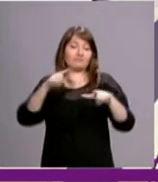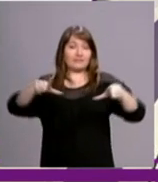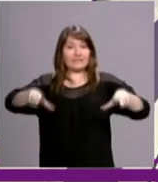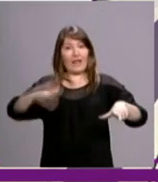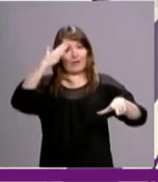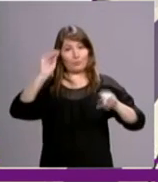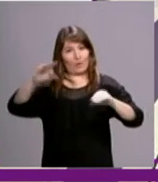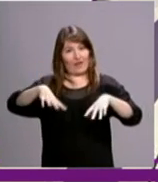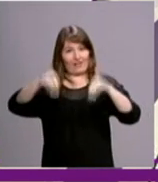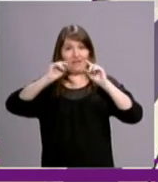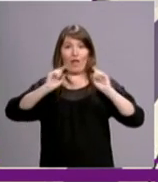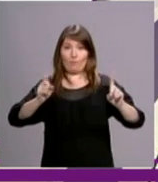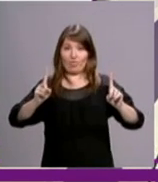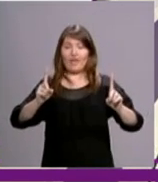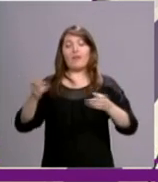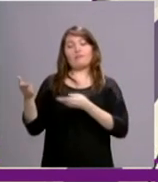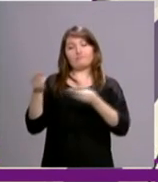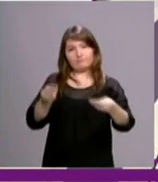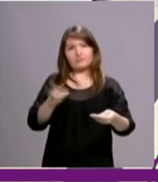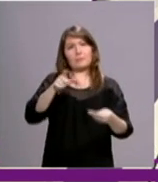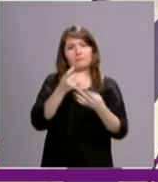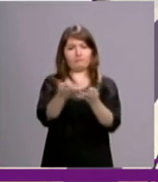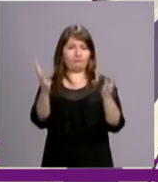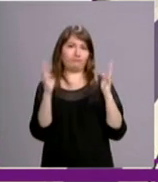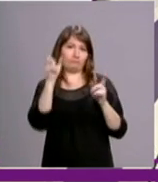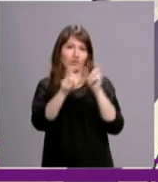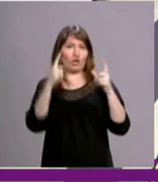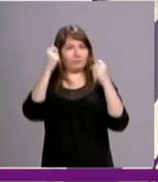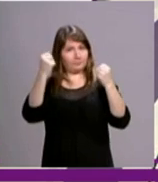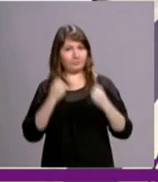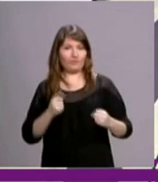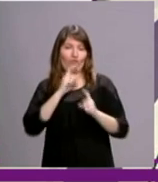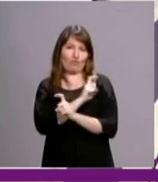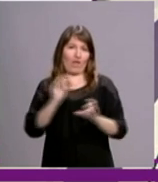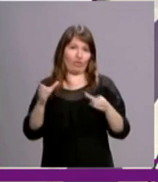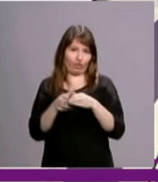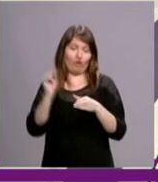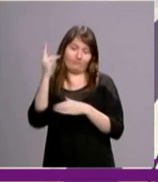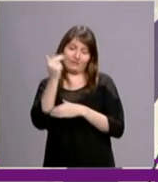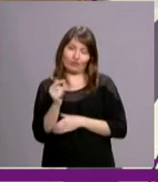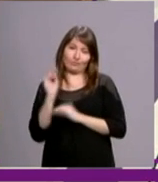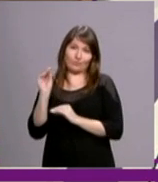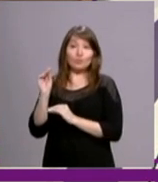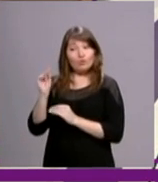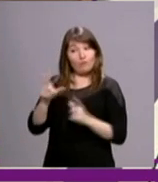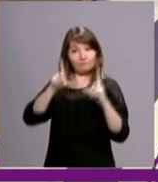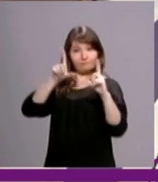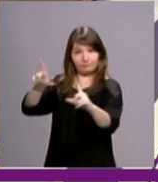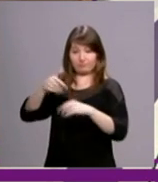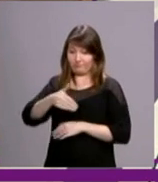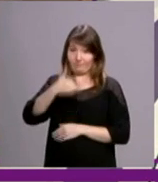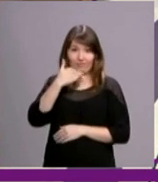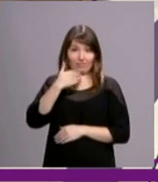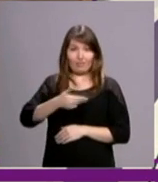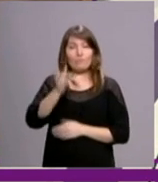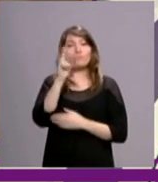presentes miembros de la Fundación Villa y Corte de Madrid, además del pintor de esta obra, por supuesto, que será expuesta en los próximos